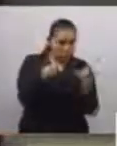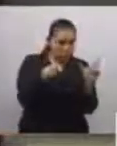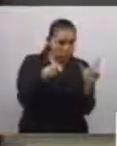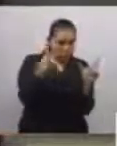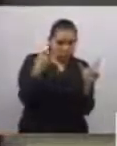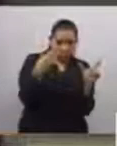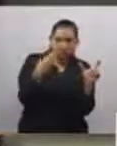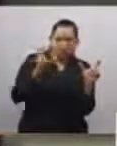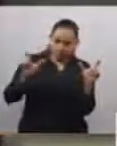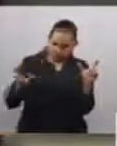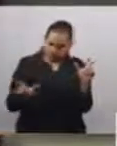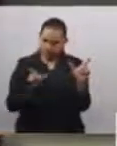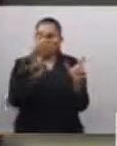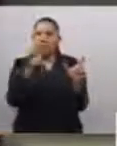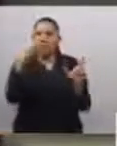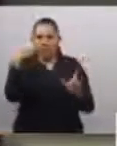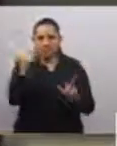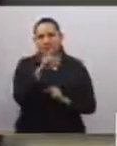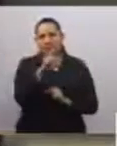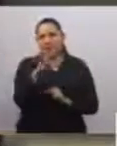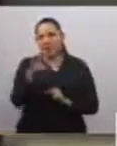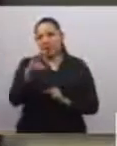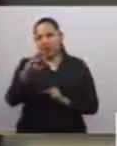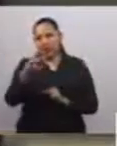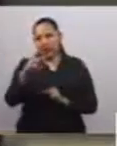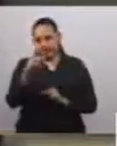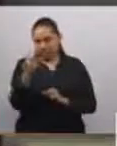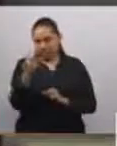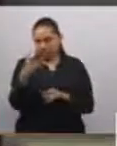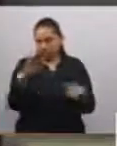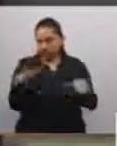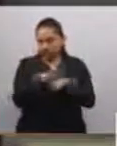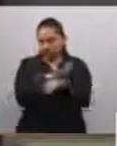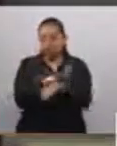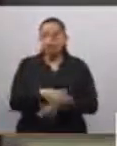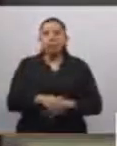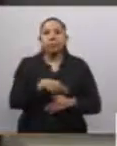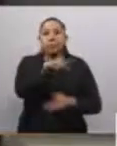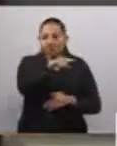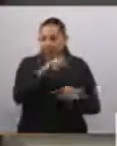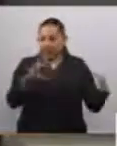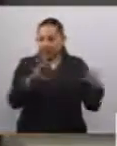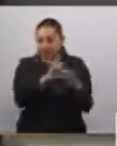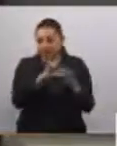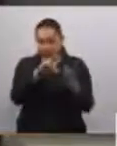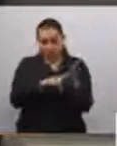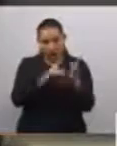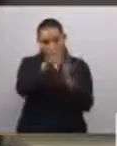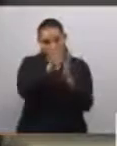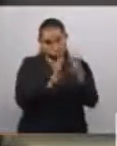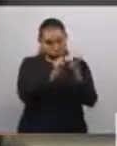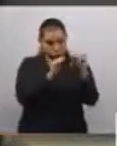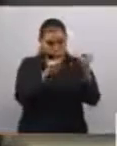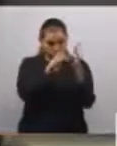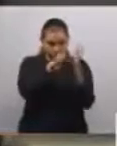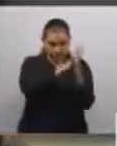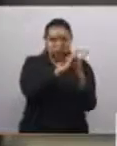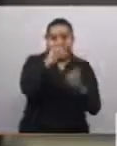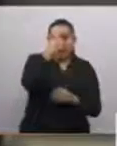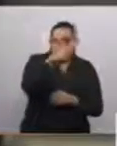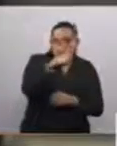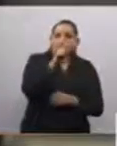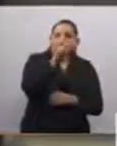homologando de esta manera el nombre oficial del Estado tanto en la Constitución Federal como en la Constitución Local.